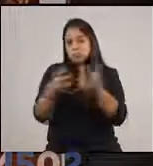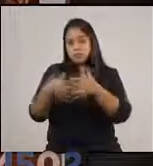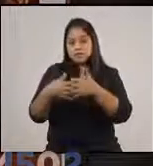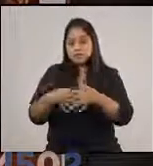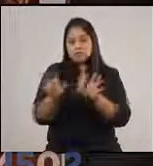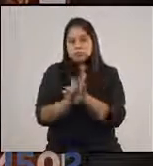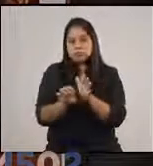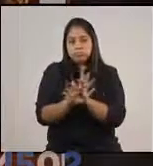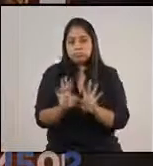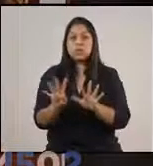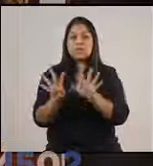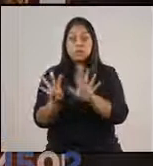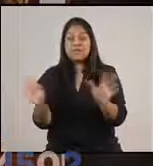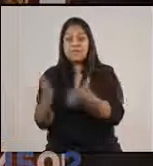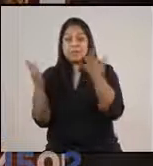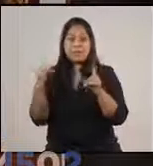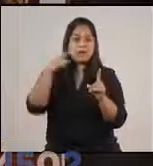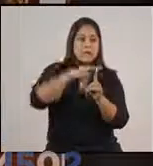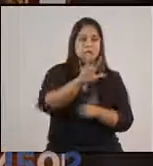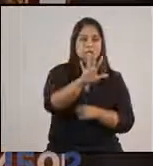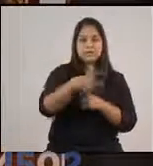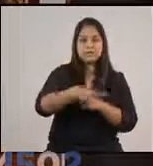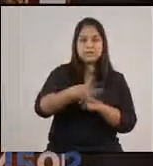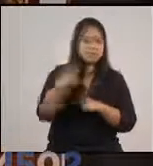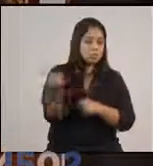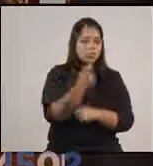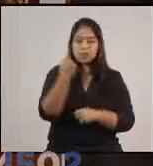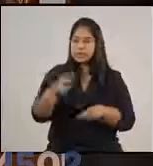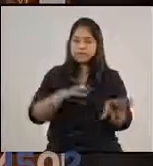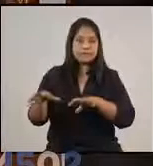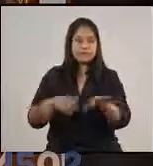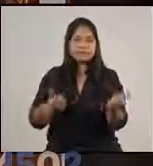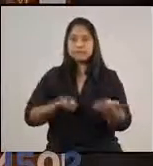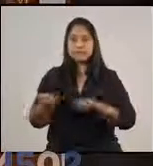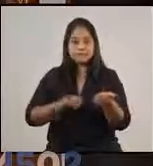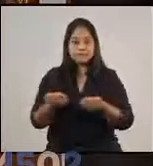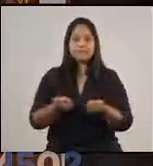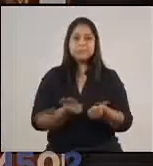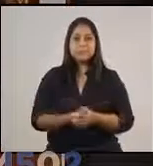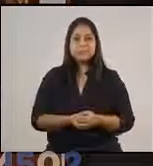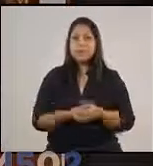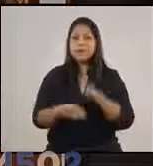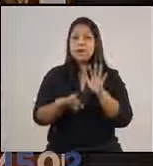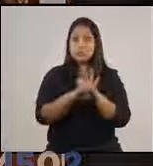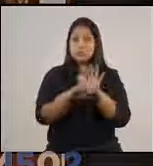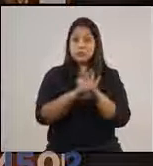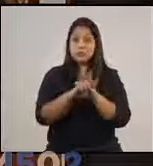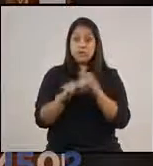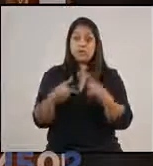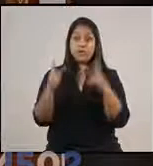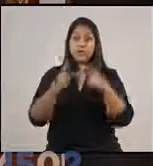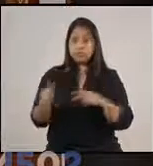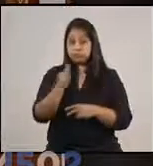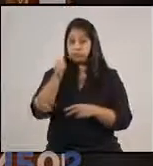sea de 9 de la mañana a 5 de la tarde para todas sus actividades administrativas. Se prohíbe el expendio de bebidas